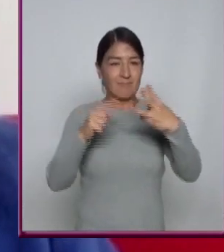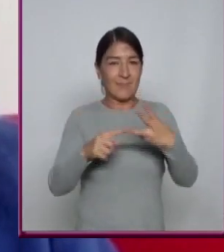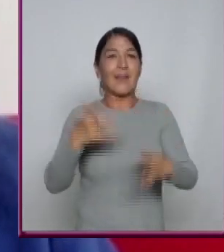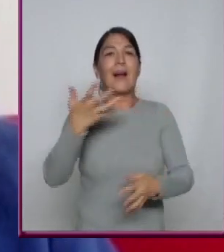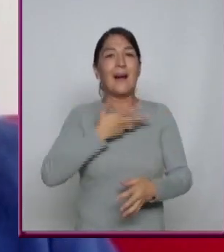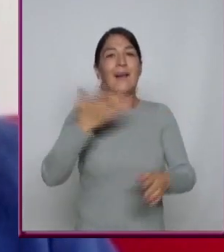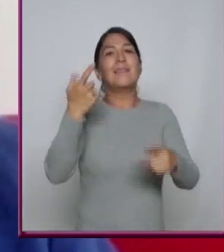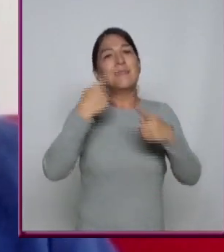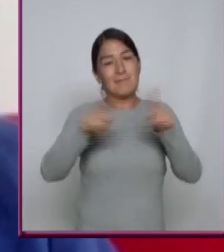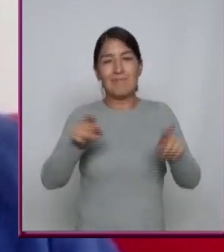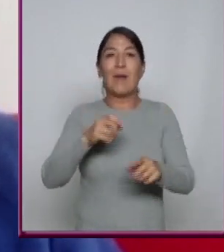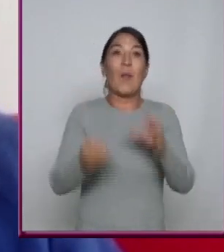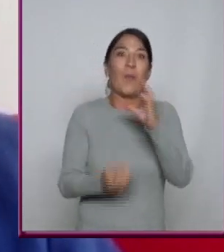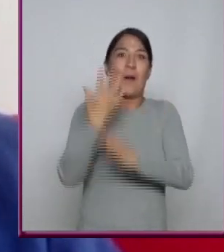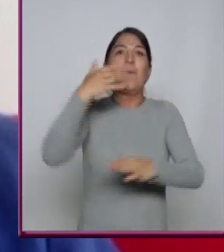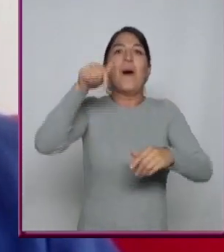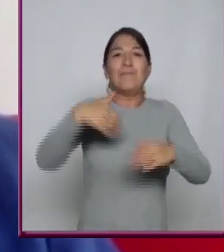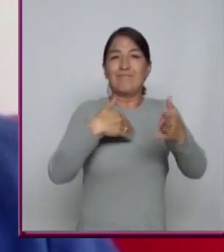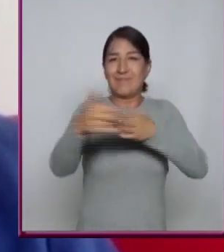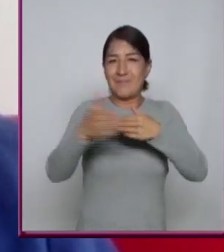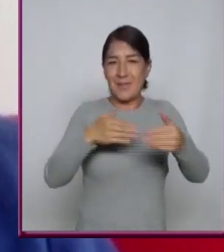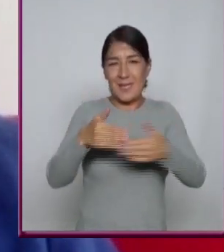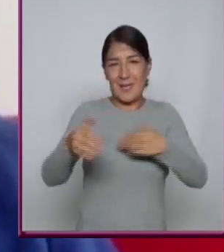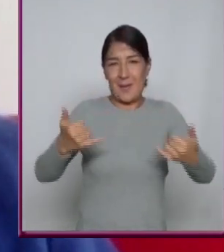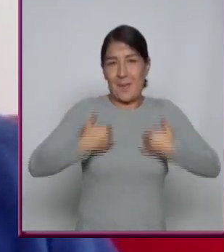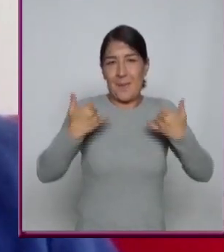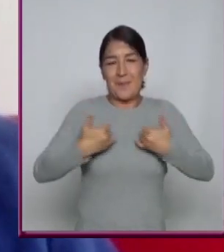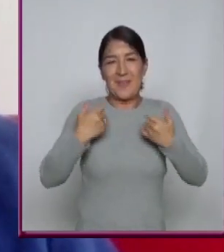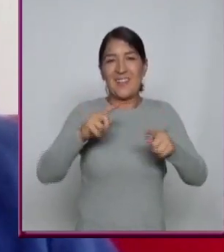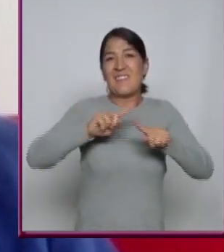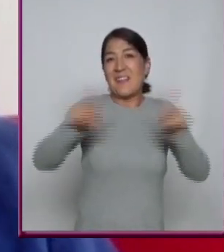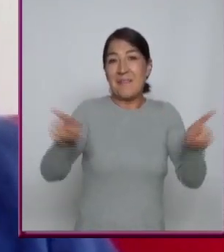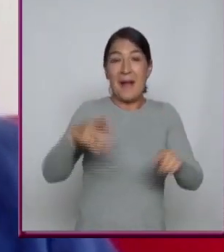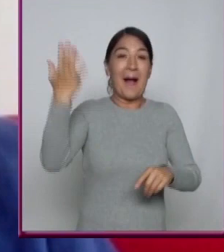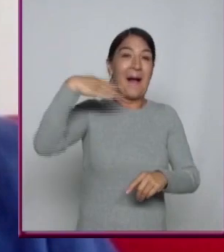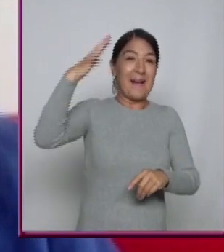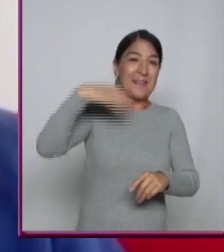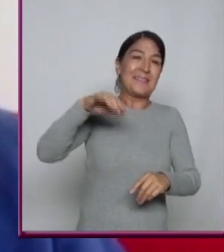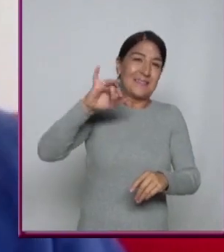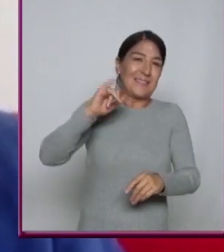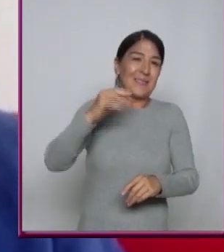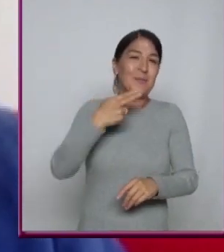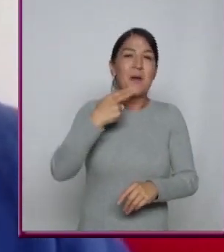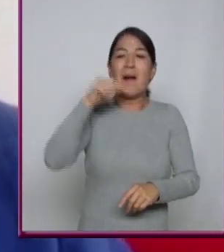claro para las nuevas generaciones Quizá ya suenan en desuso o desconocidos, ¿no?